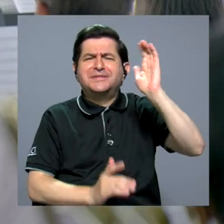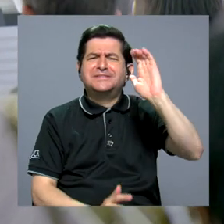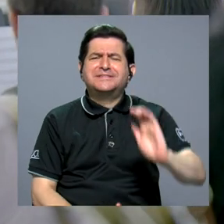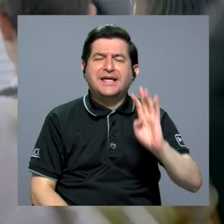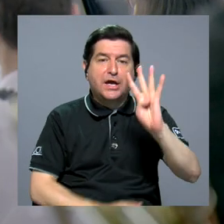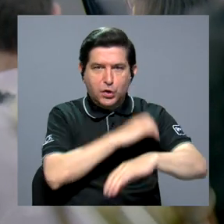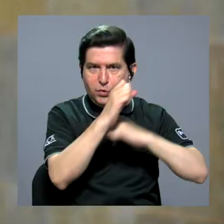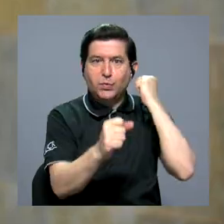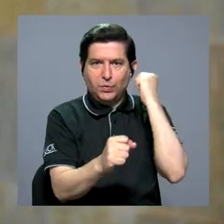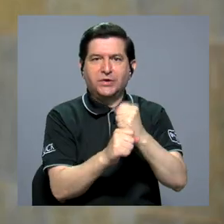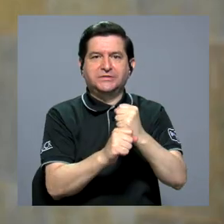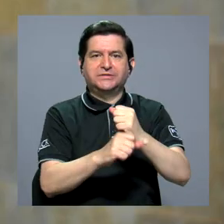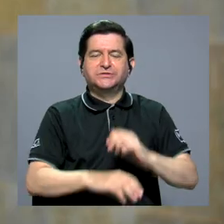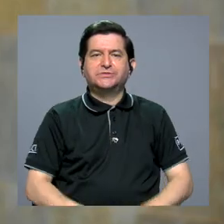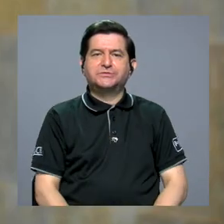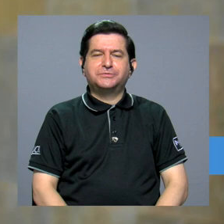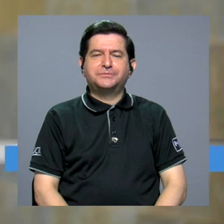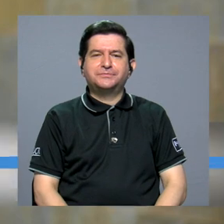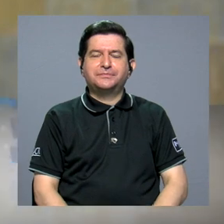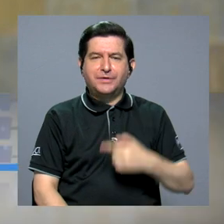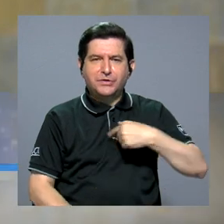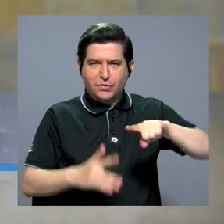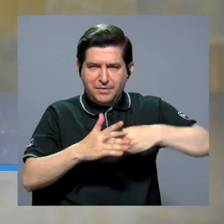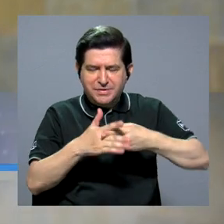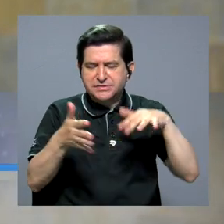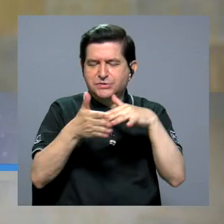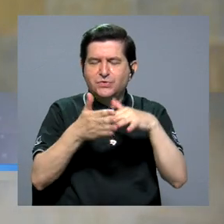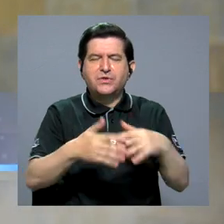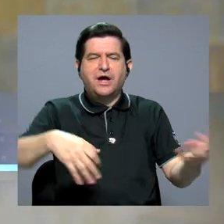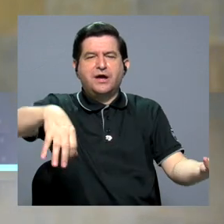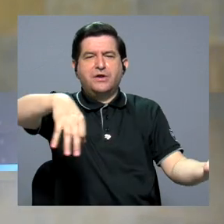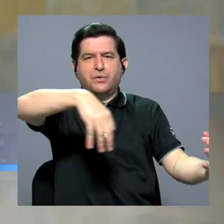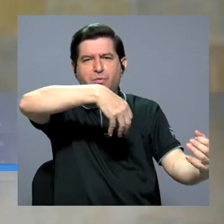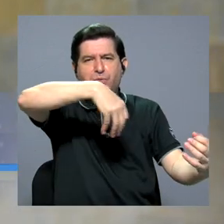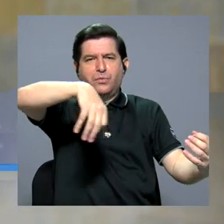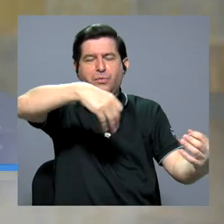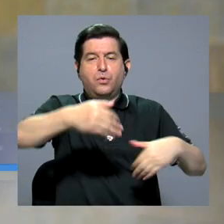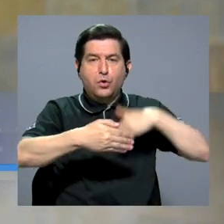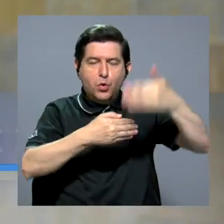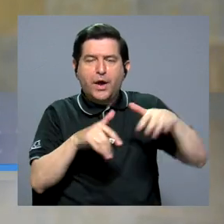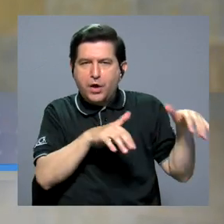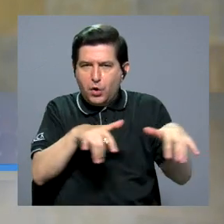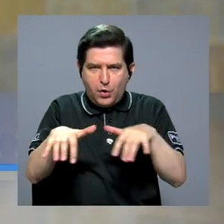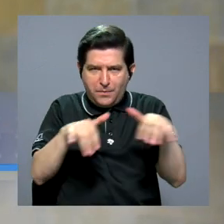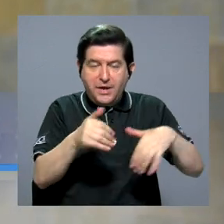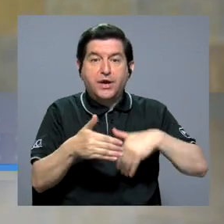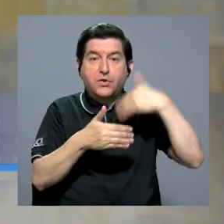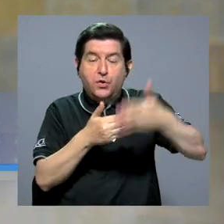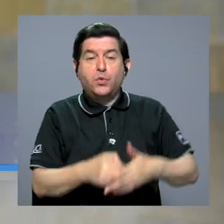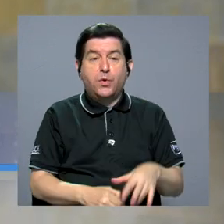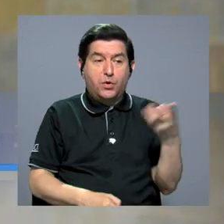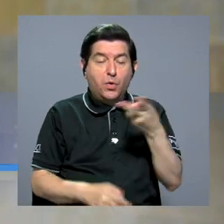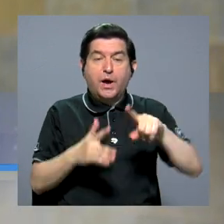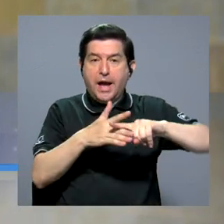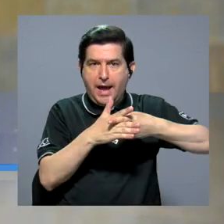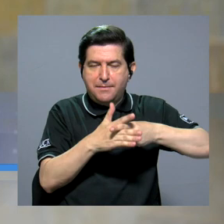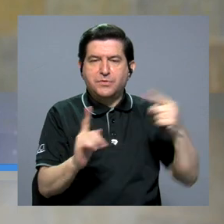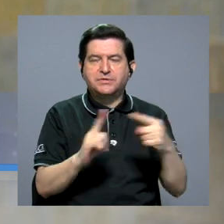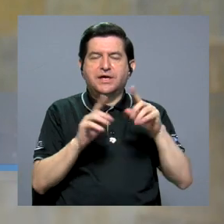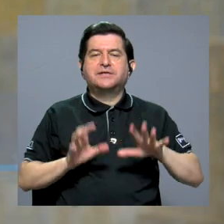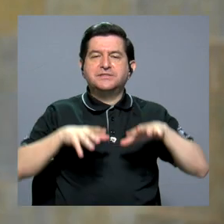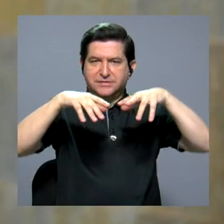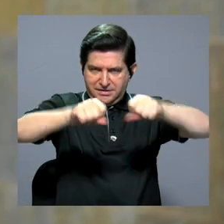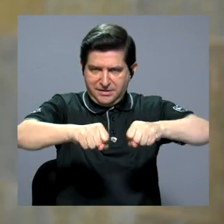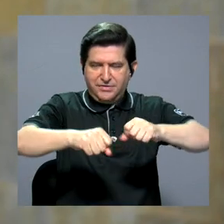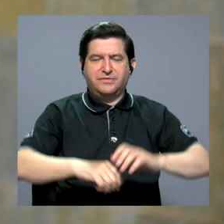niña, a los cuatro años. Empecé a estudiar violín, posteriormente comencé con el piano y después estudié los dos instrumentos hasta